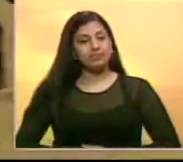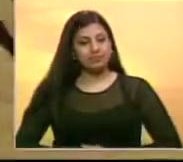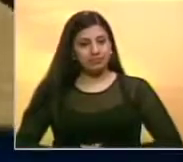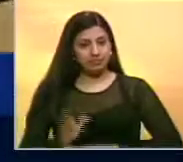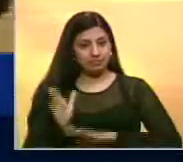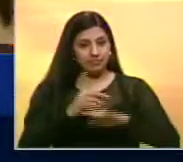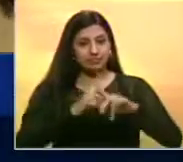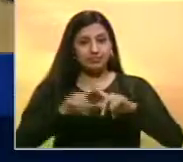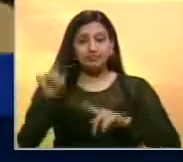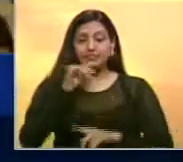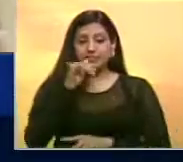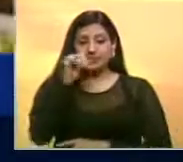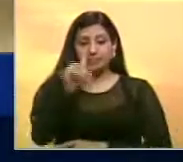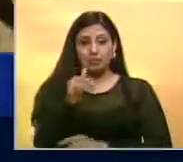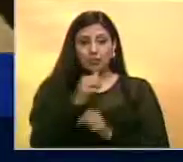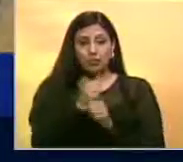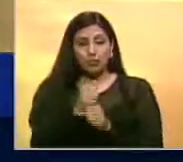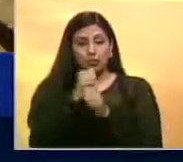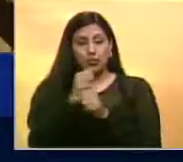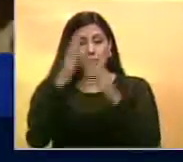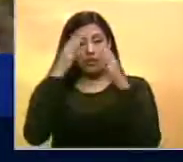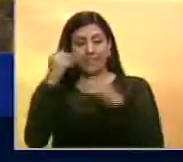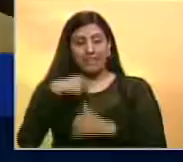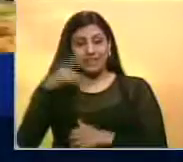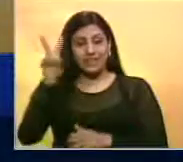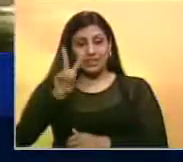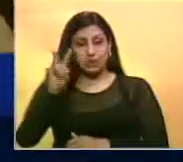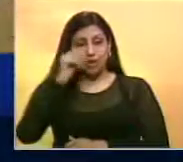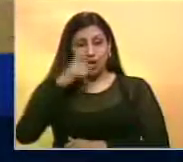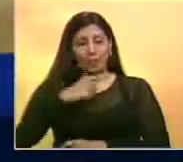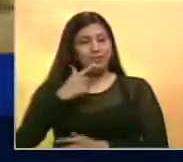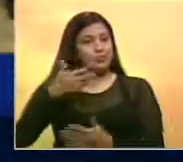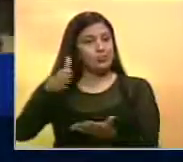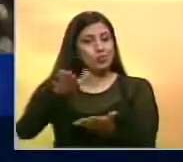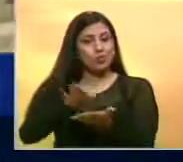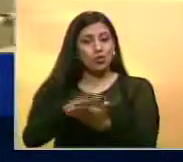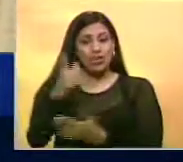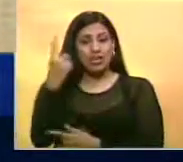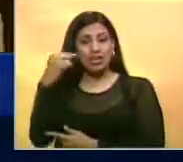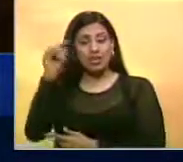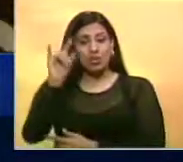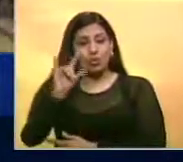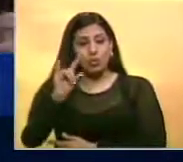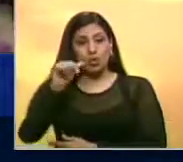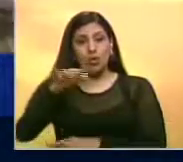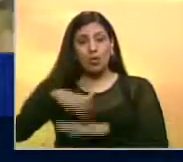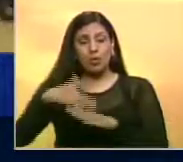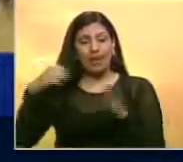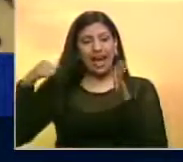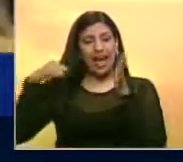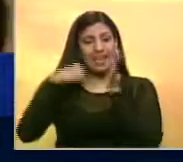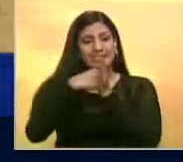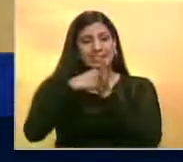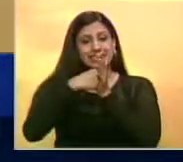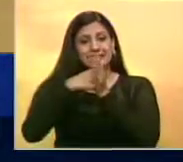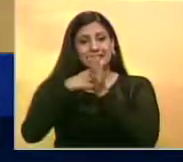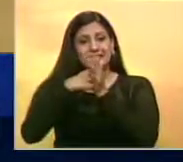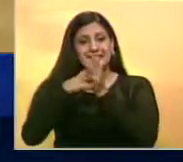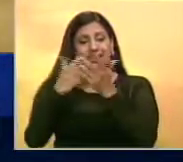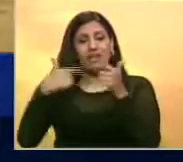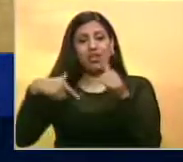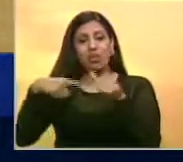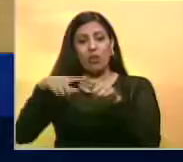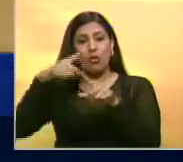En otras notas el jinete profesional venezolano Andrés Rodríguez falleció este lunes luego de sufrir un accidente de tránsito en Wellington,